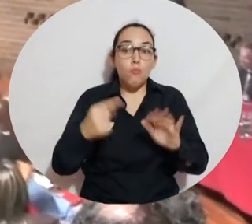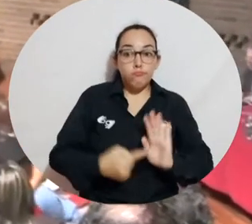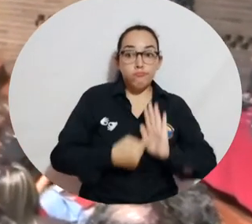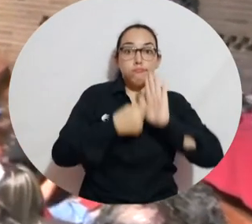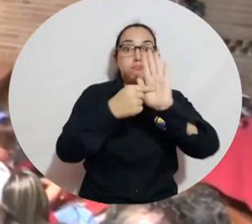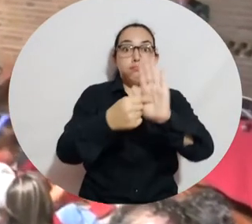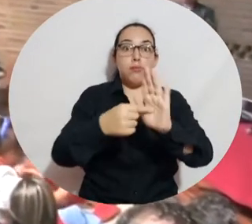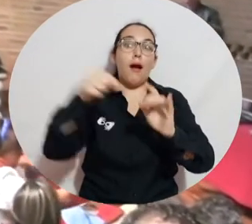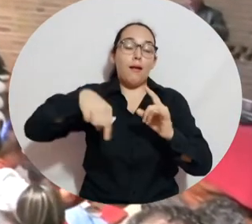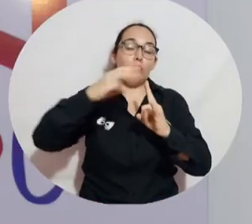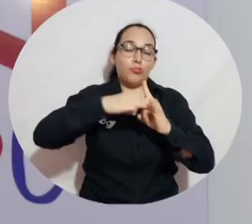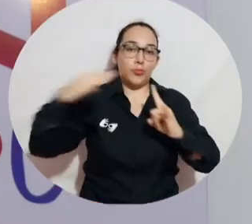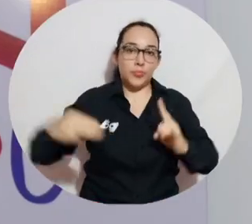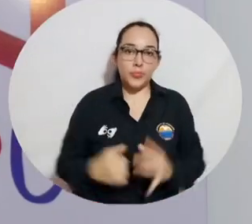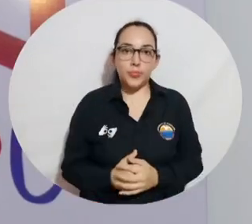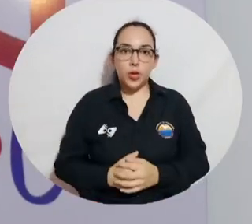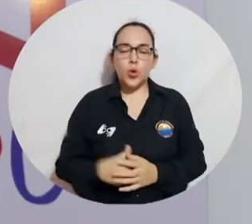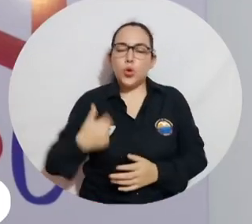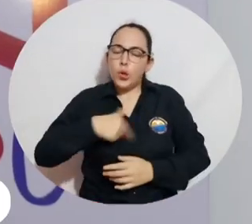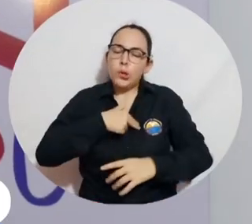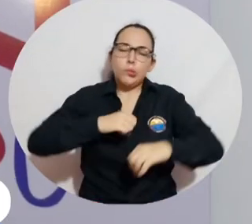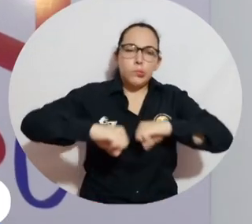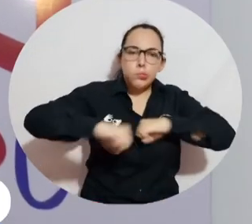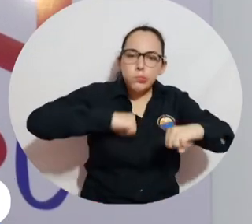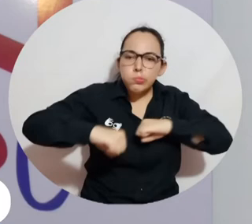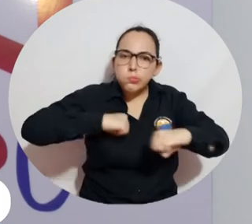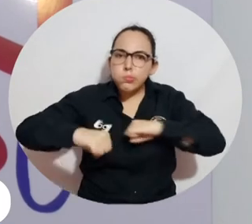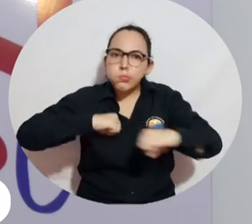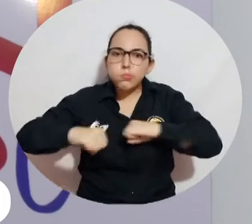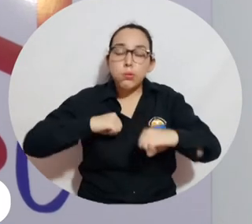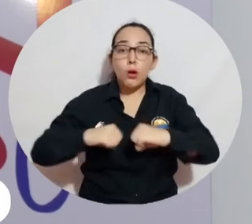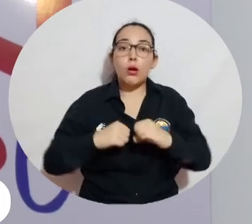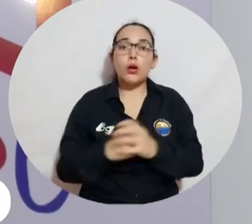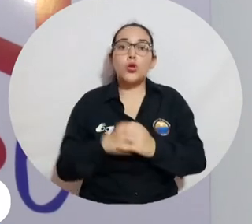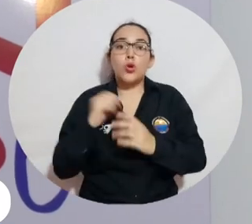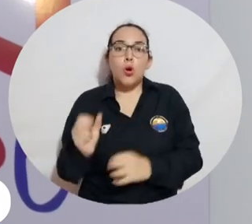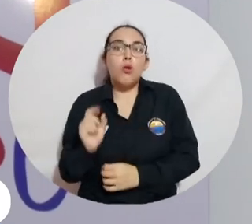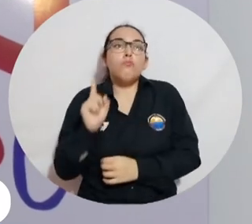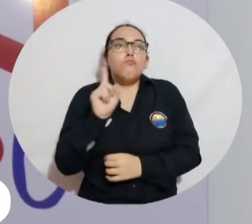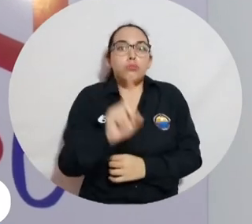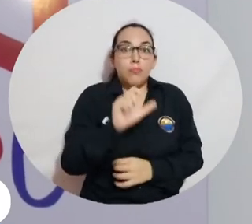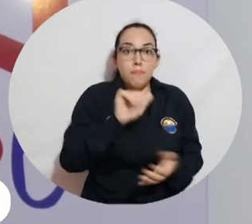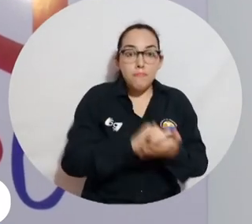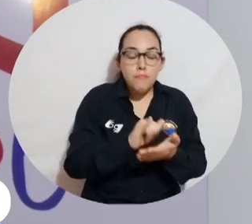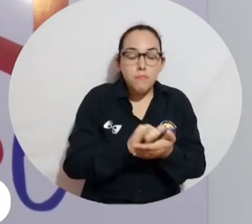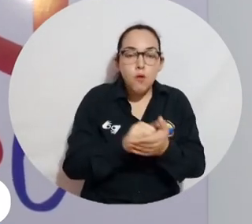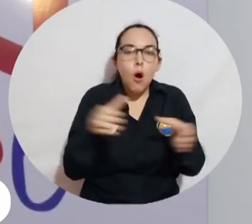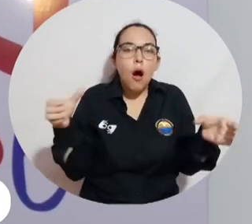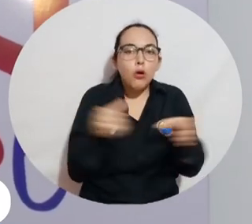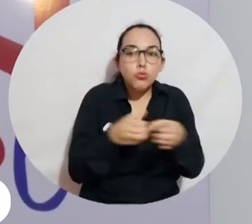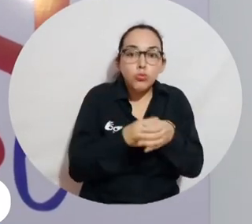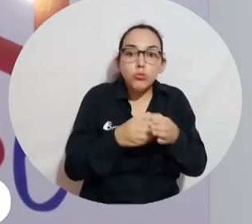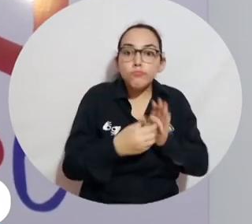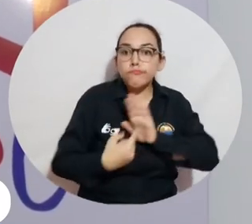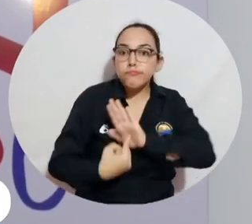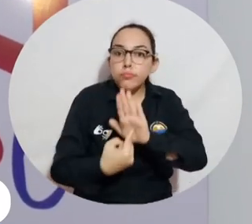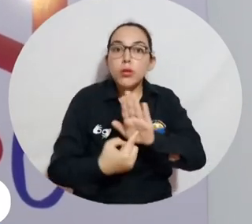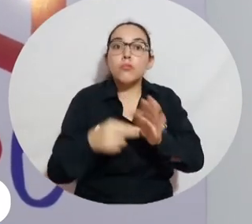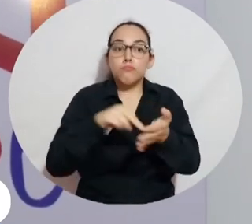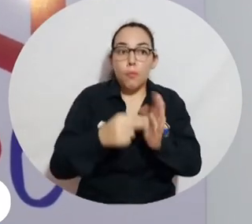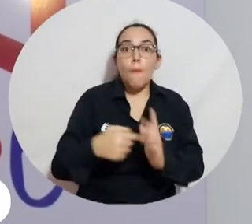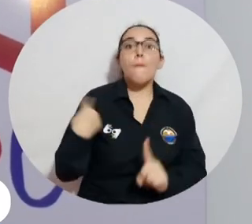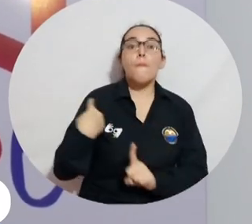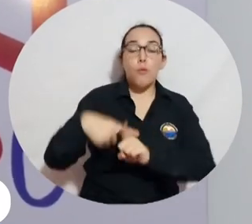histórico para la alma mater. Hemos estado batallando, logrando que la presencia de AAPO en el interior de la Universidad del Magdalena sea bastante